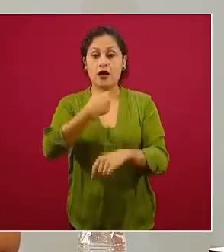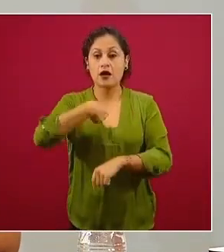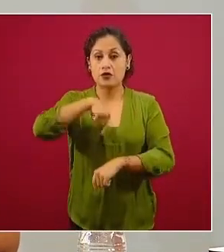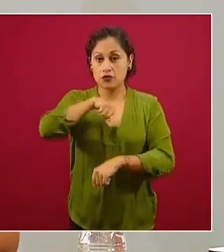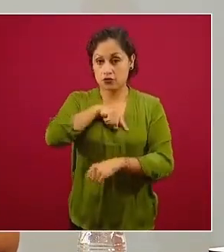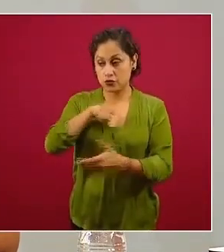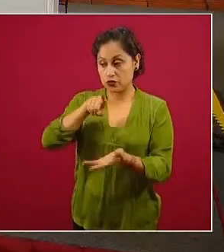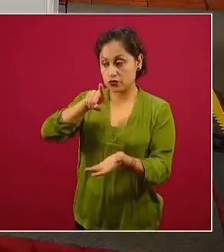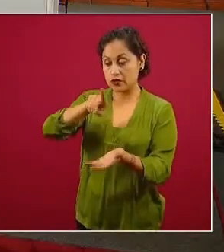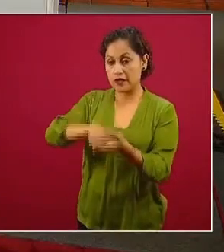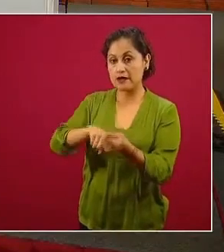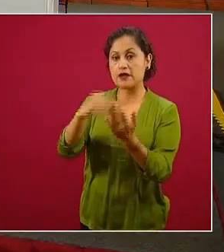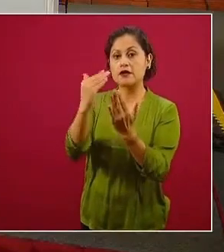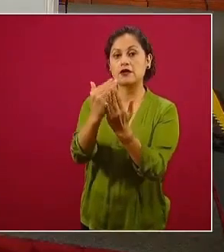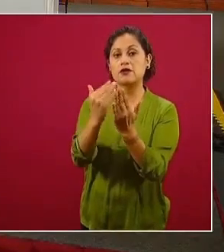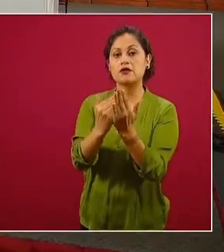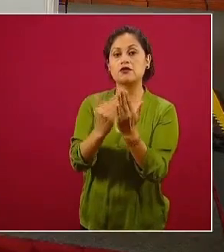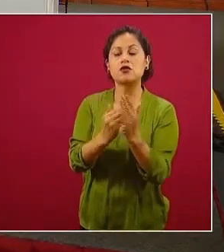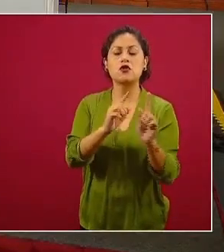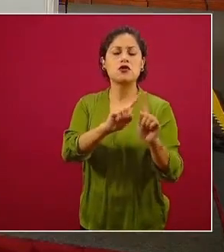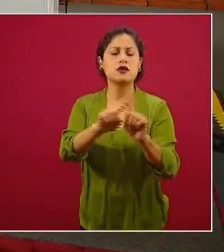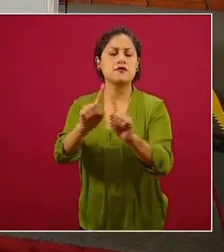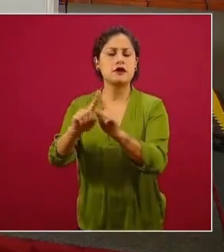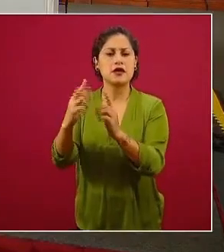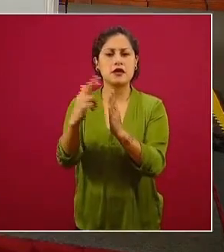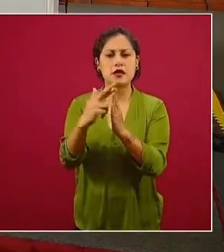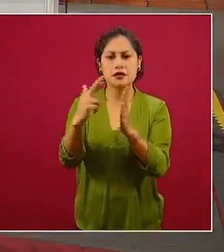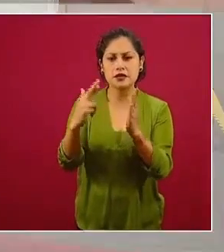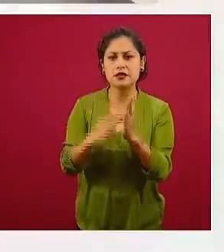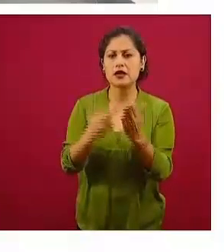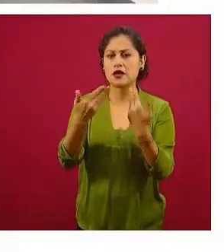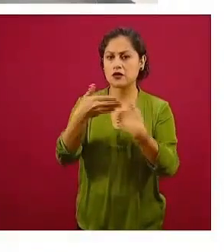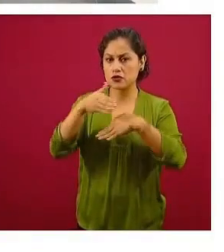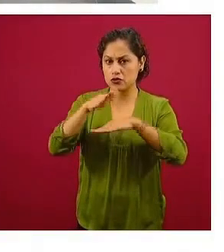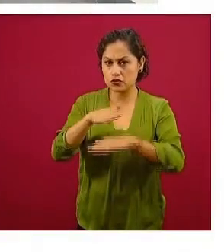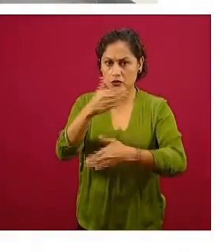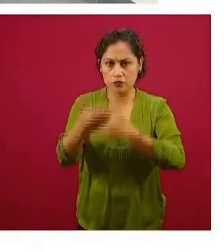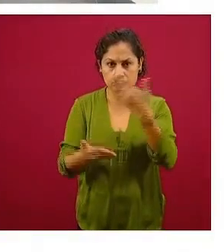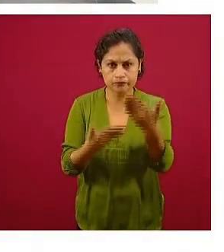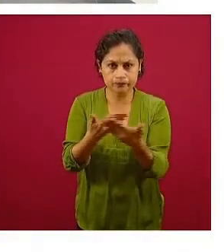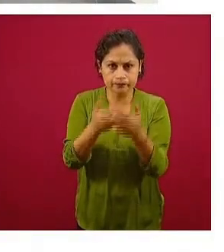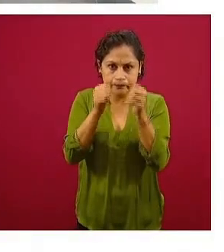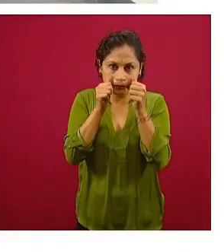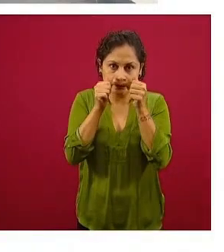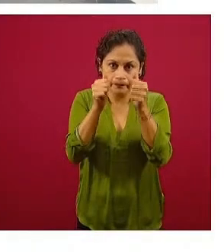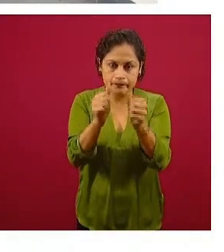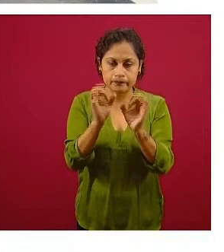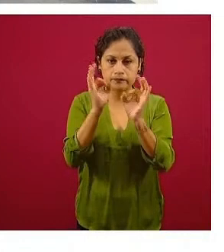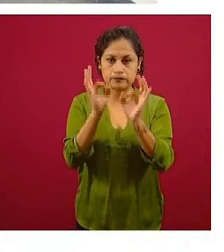como son los de buen trato, mucha capacitación sobre ahora el COVID-19.